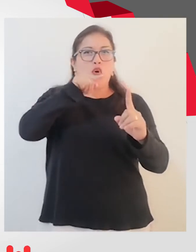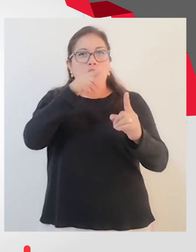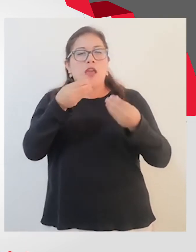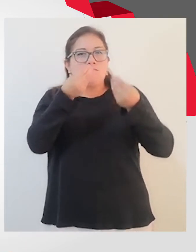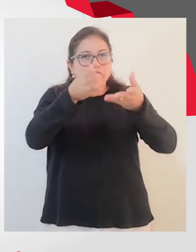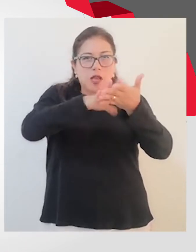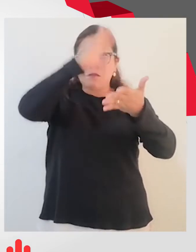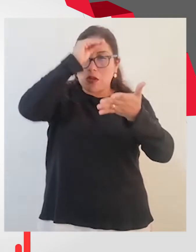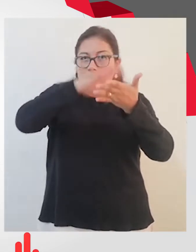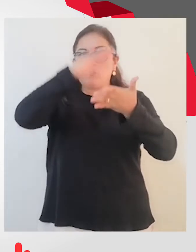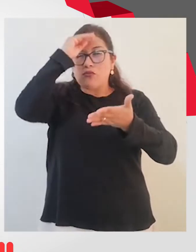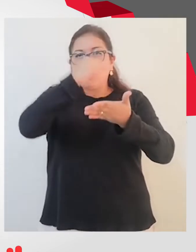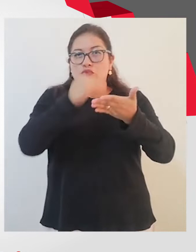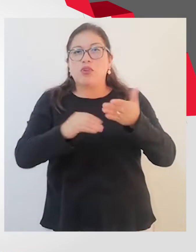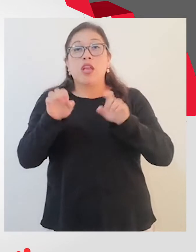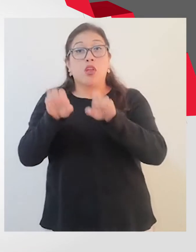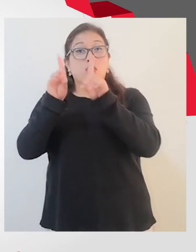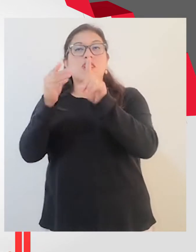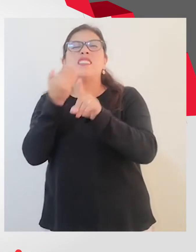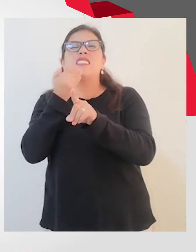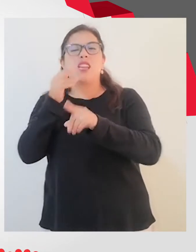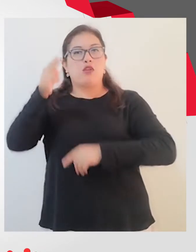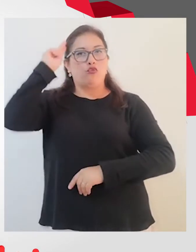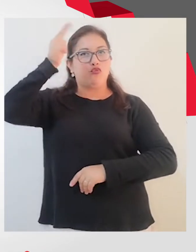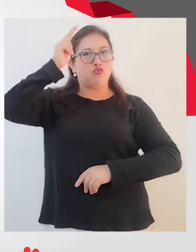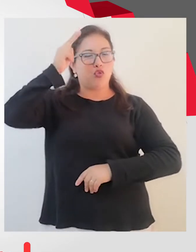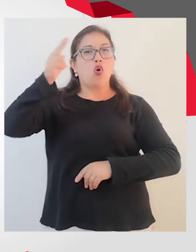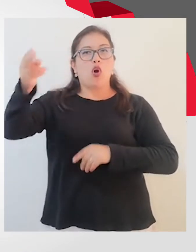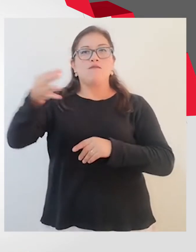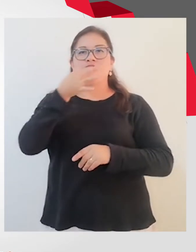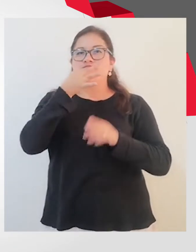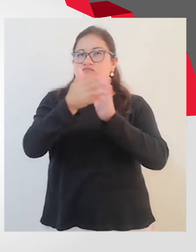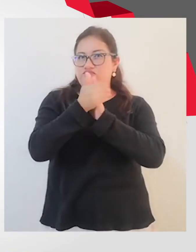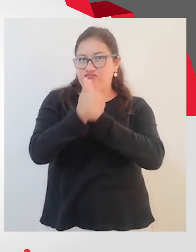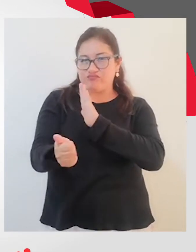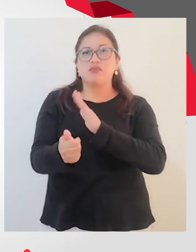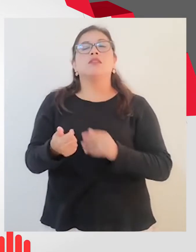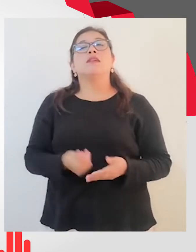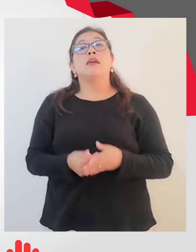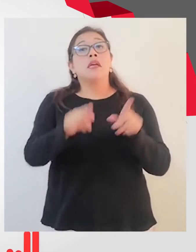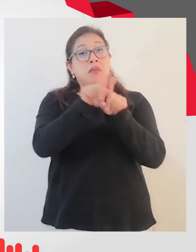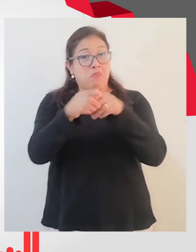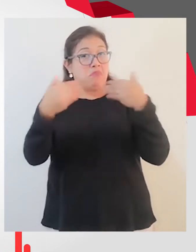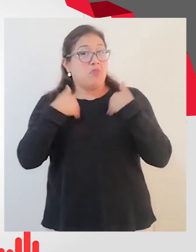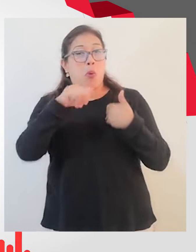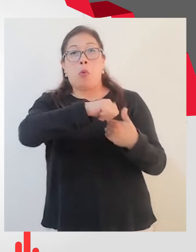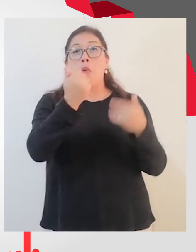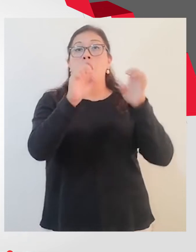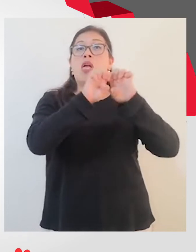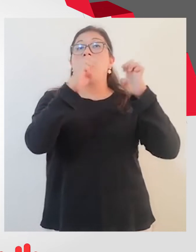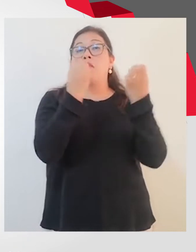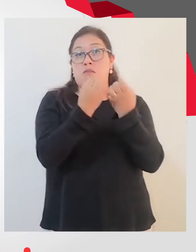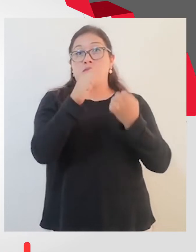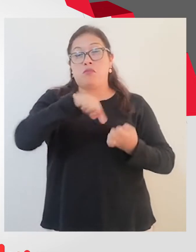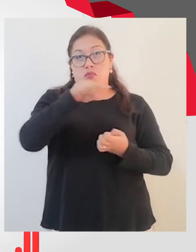Aprendizaje. La atención educativa la brindan docentes especializados y también contamos con un equipo